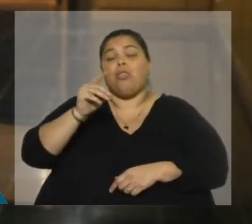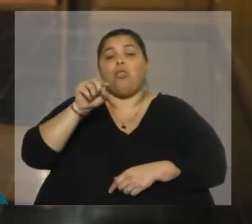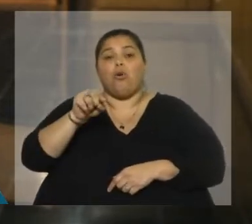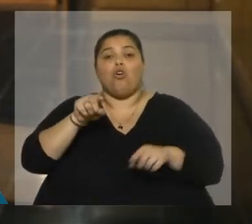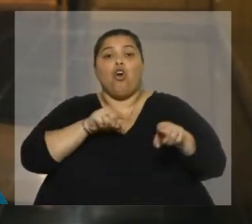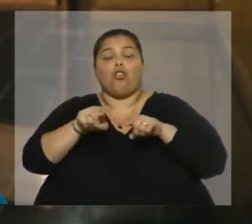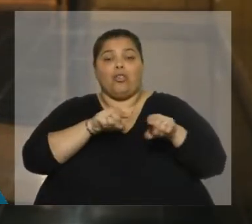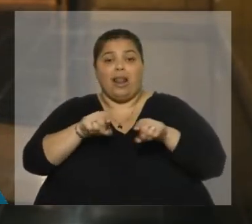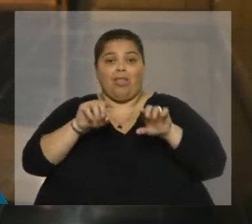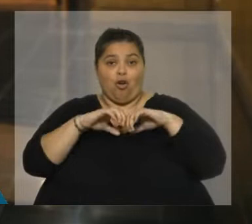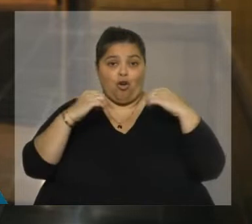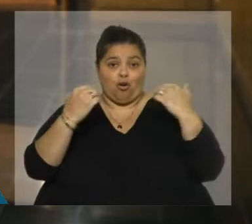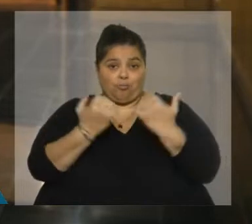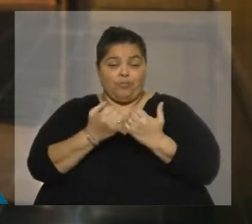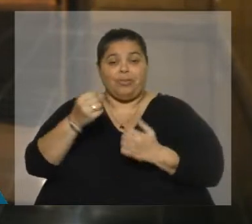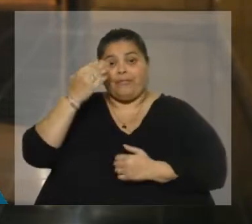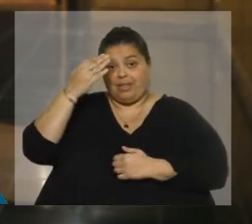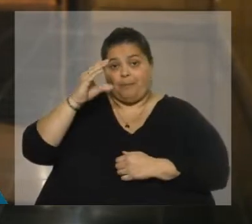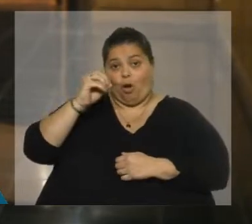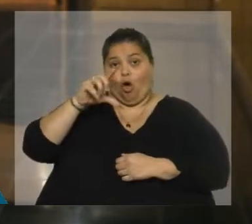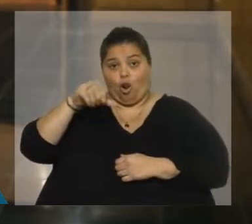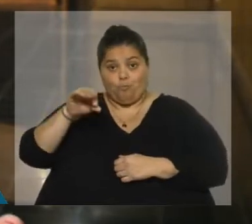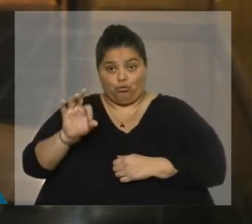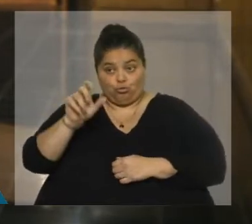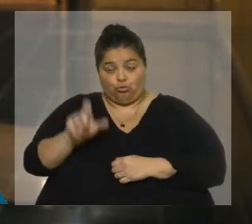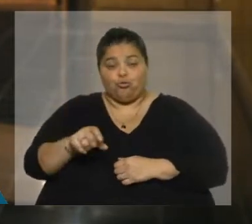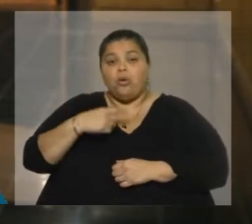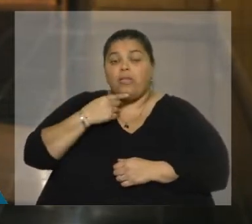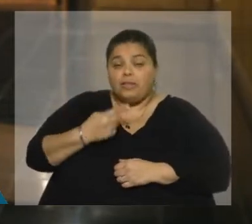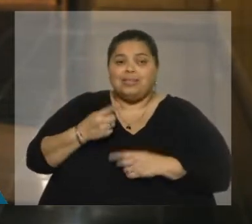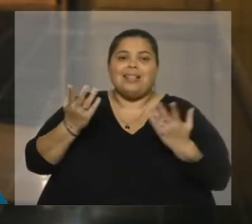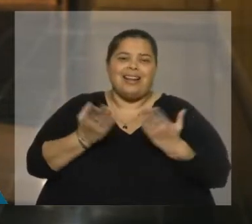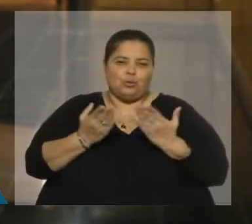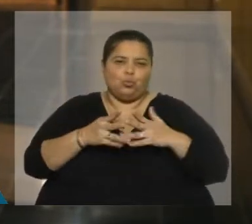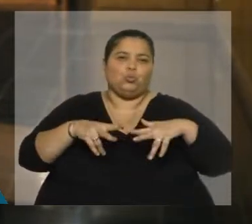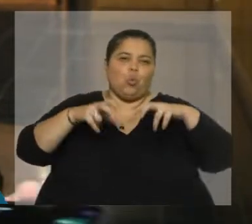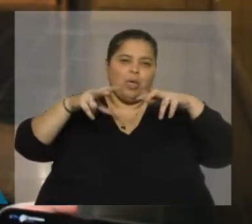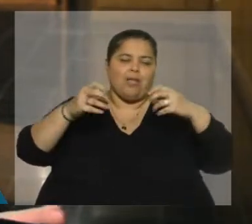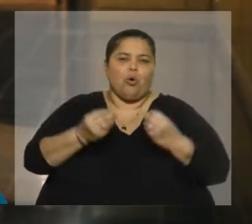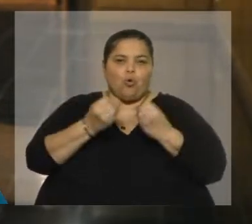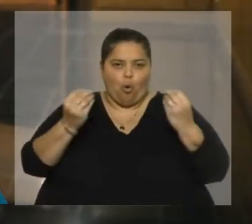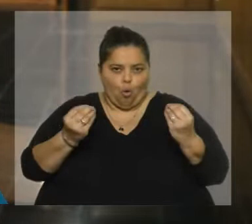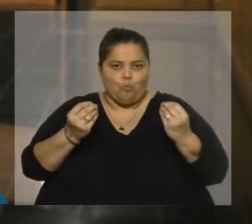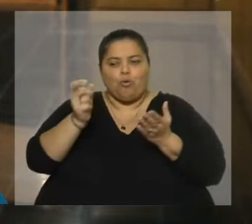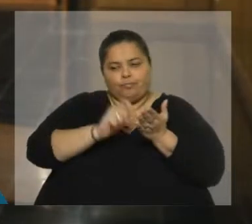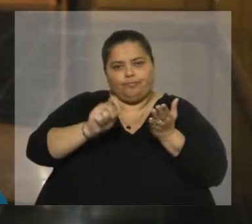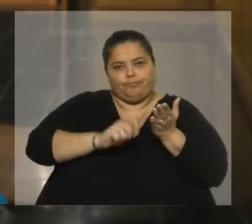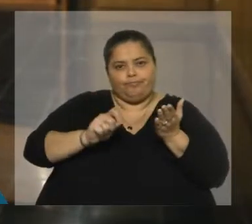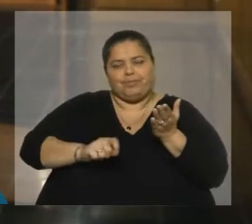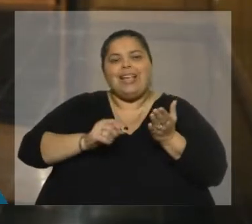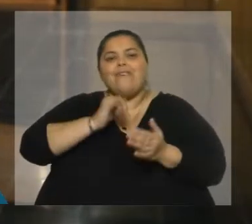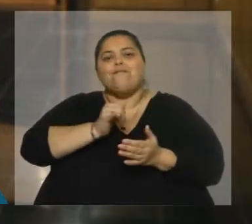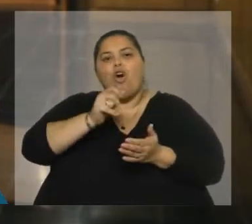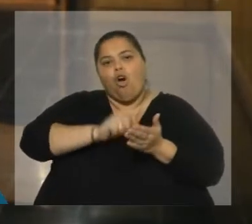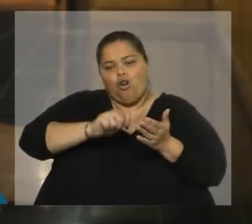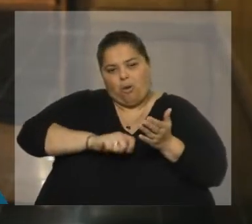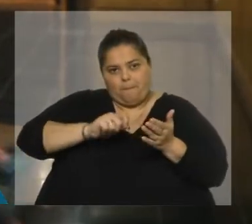diputados de la oposición, dijo que se estudia en estas últimas horas cómo elaborar este informe